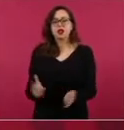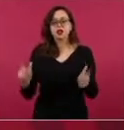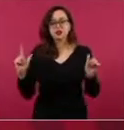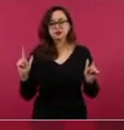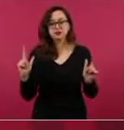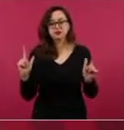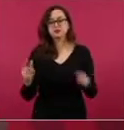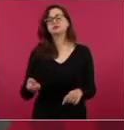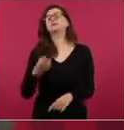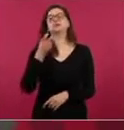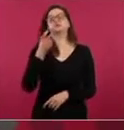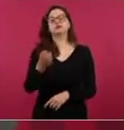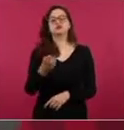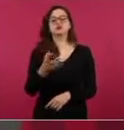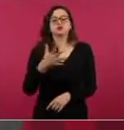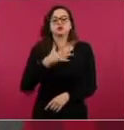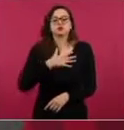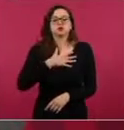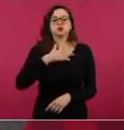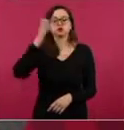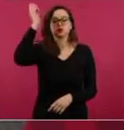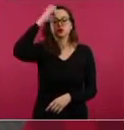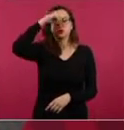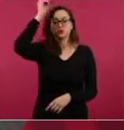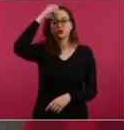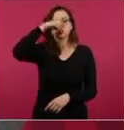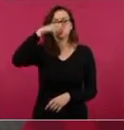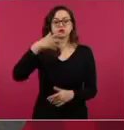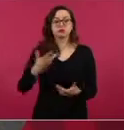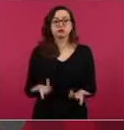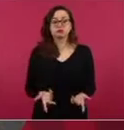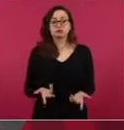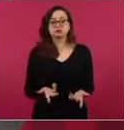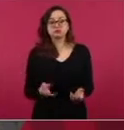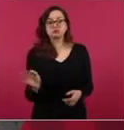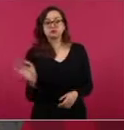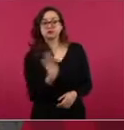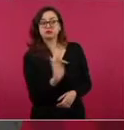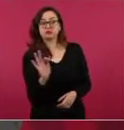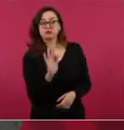garantizar, ayer lo dije, el derecho a disentir.